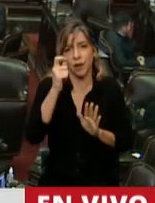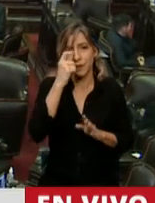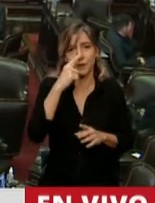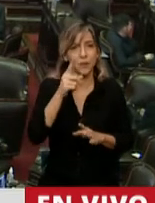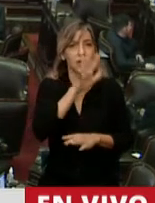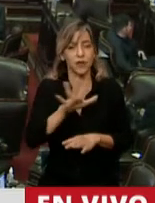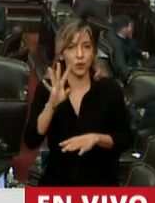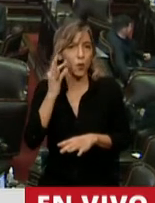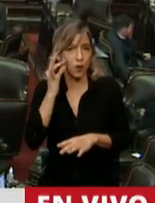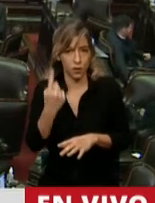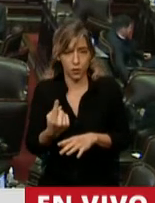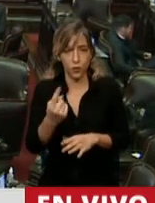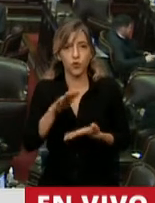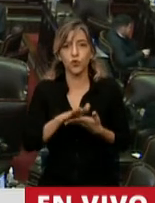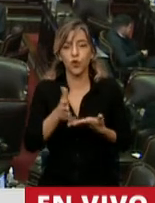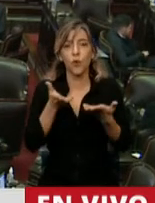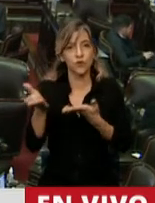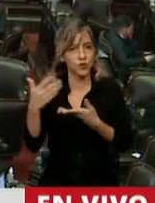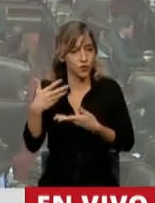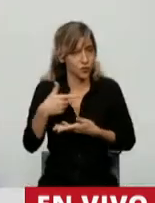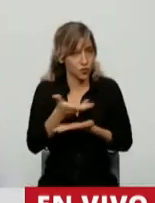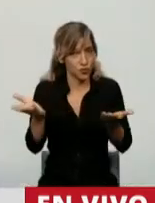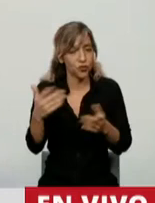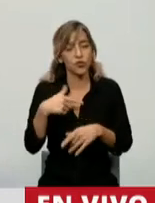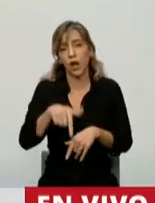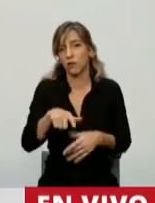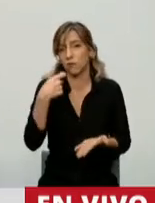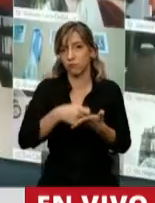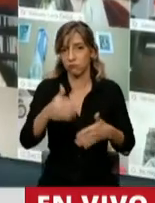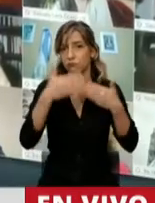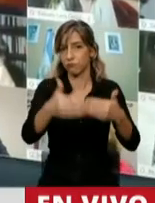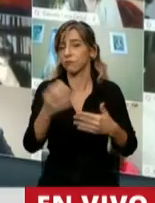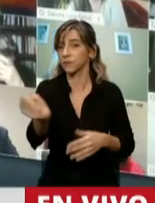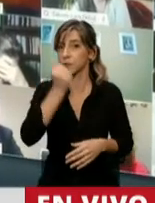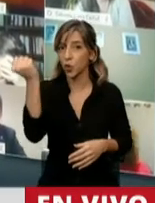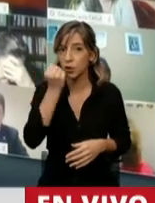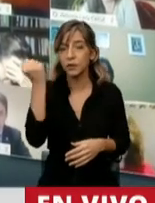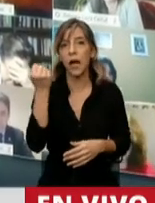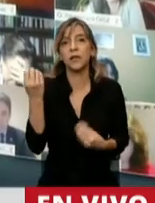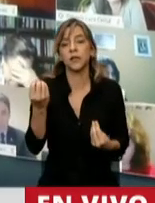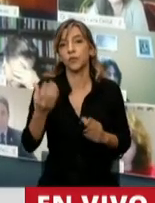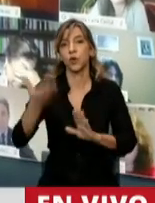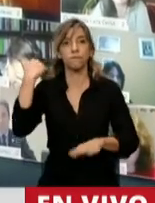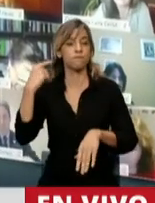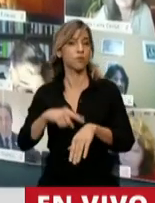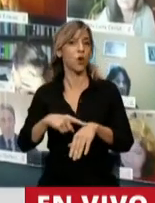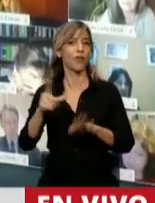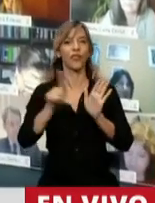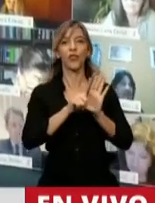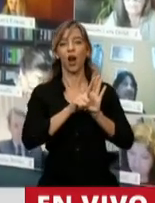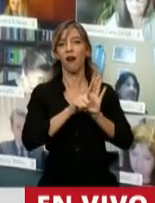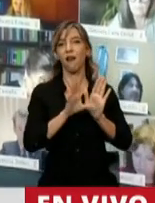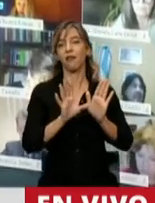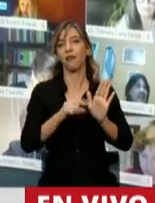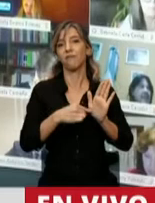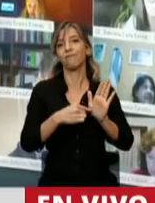Social. Era oratoria realmente importante, porque ya en su momento los alcances de aquella ley eran